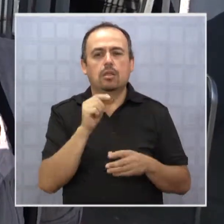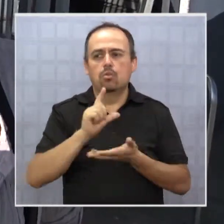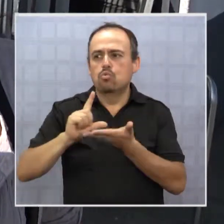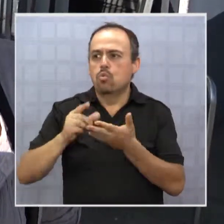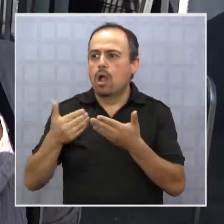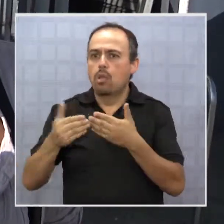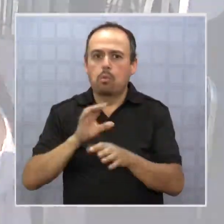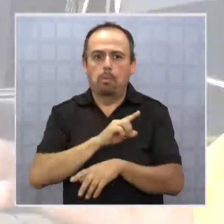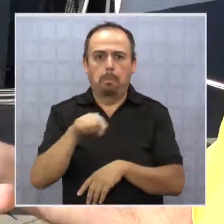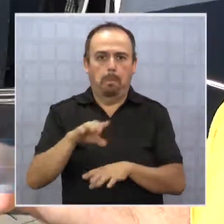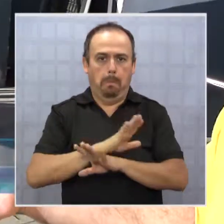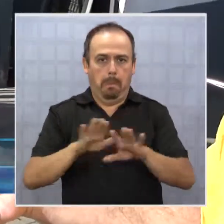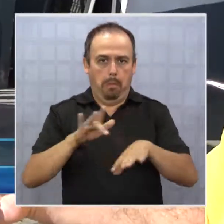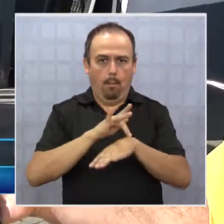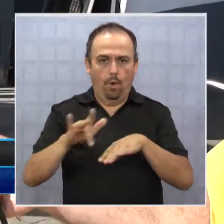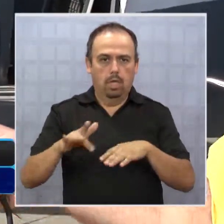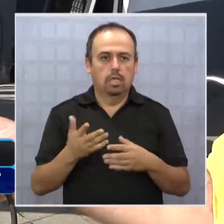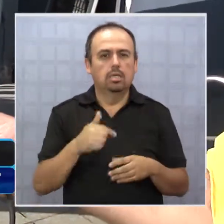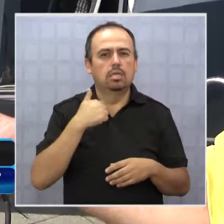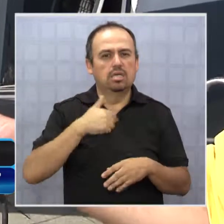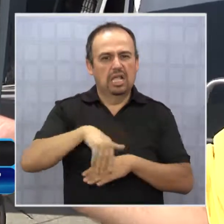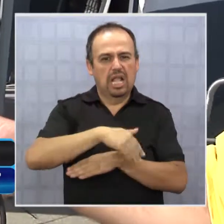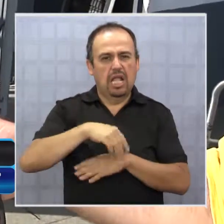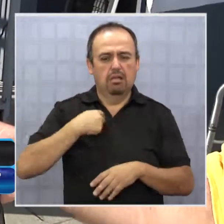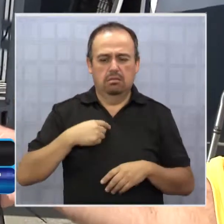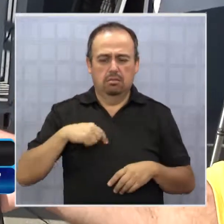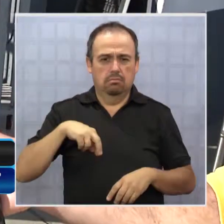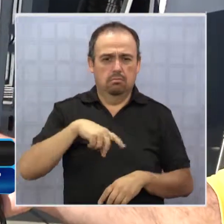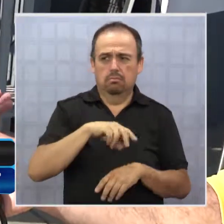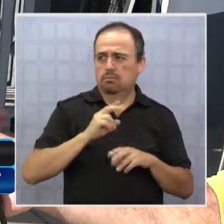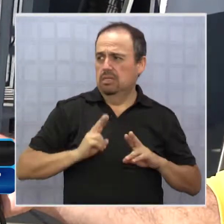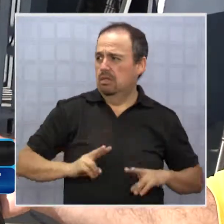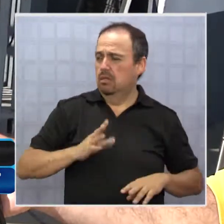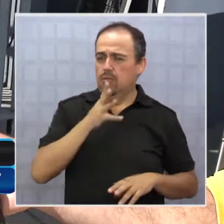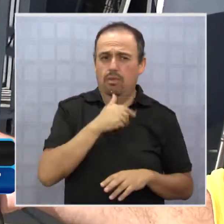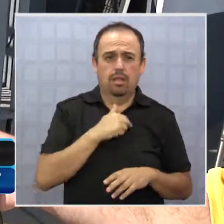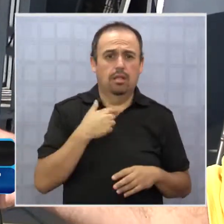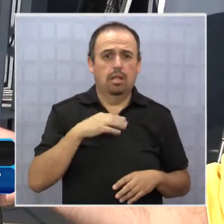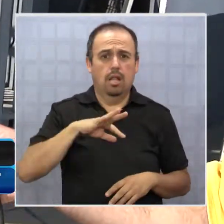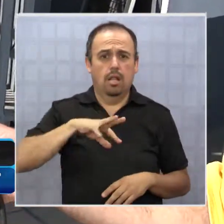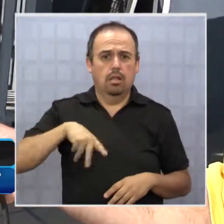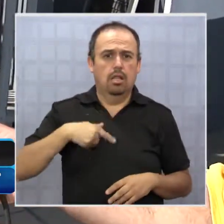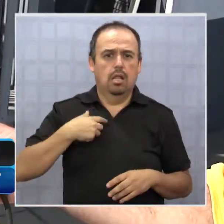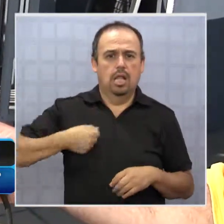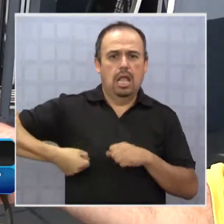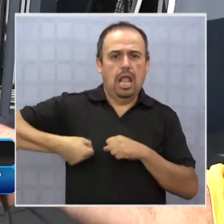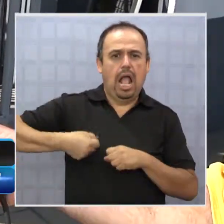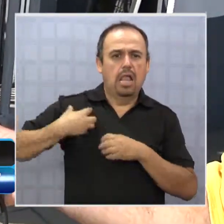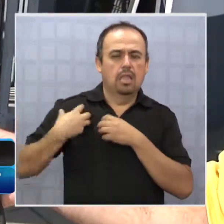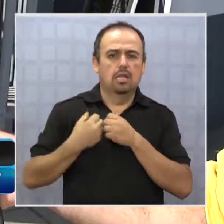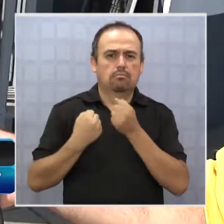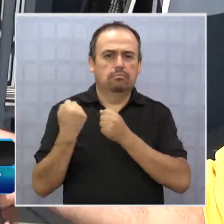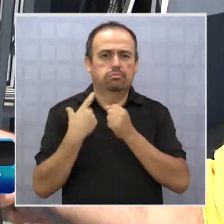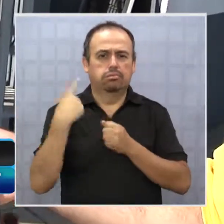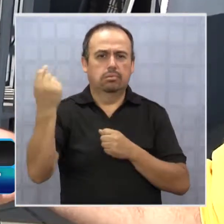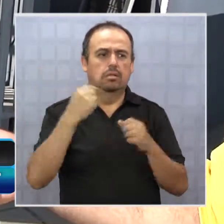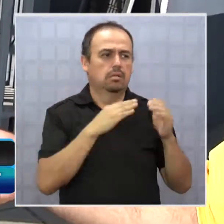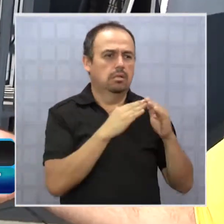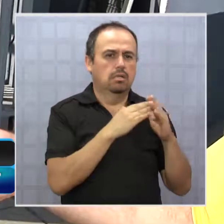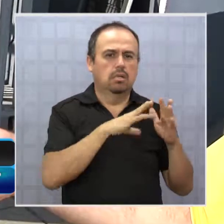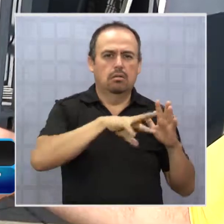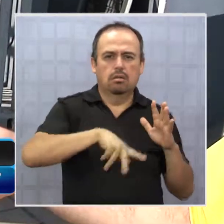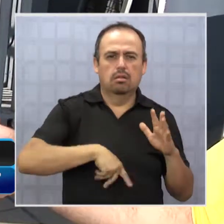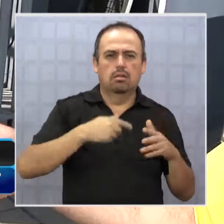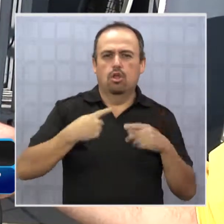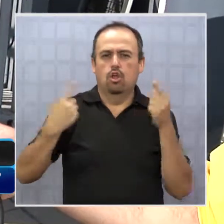los lugares conflictivos. Porque uno no anda en la calle tranquila, porque los ladrones vienen, le quitan la cartera, se arrancan, se meten a las